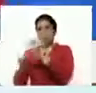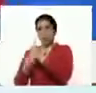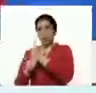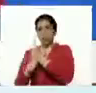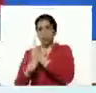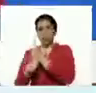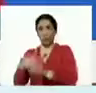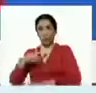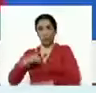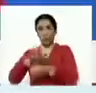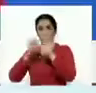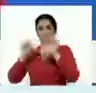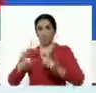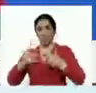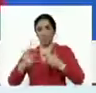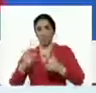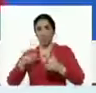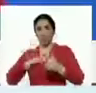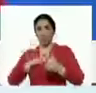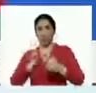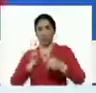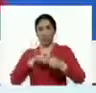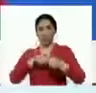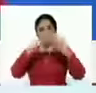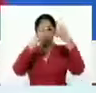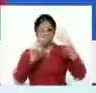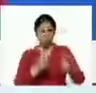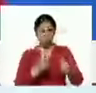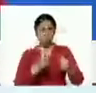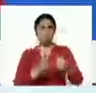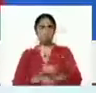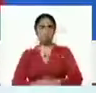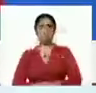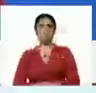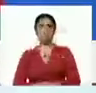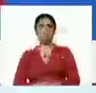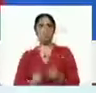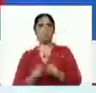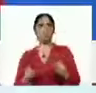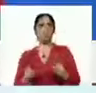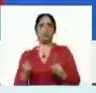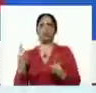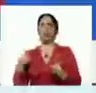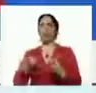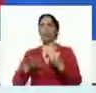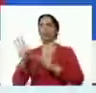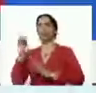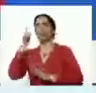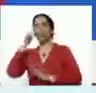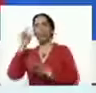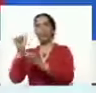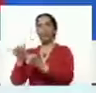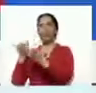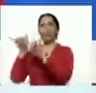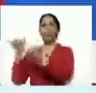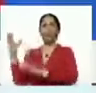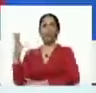nuestro sistema de salud y los contamos. Ah, pero tienen 15 días entonces ellos mismos.